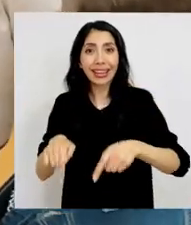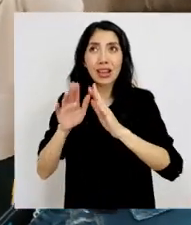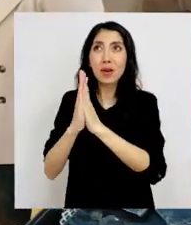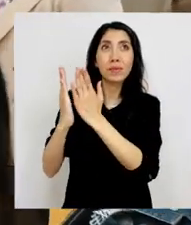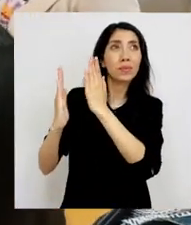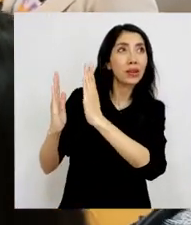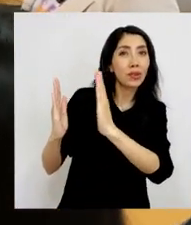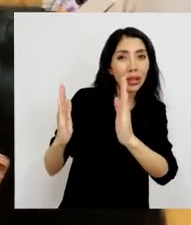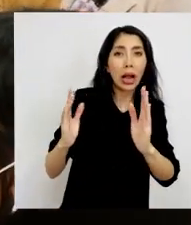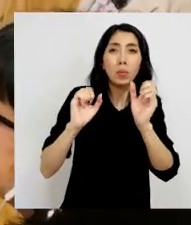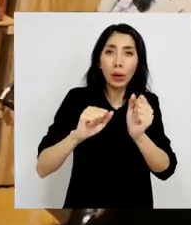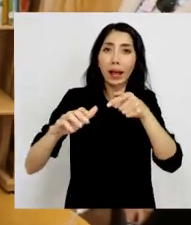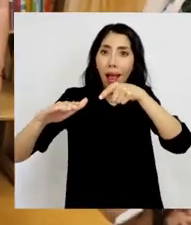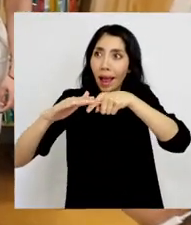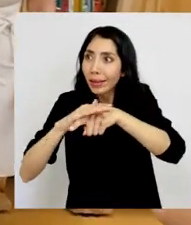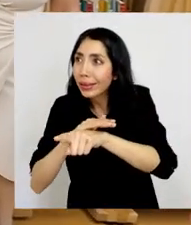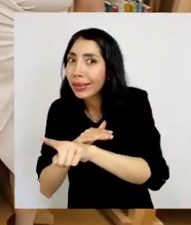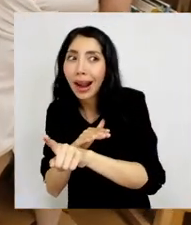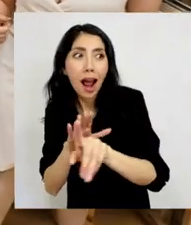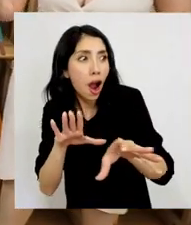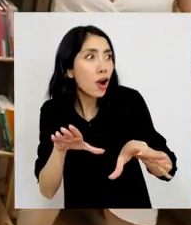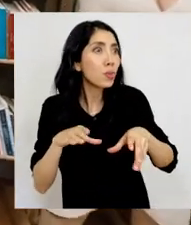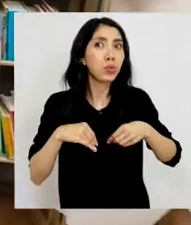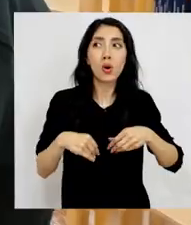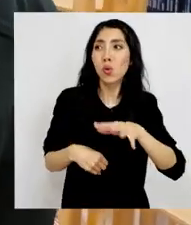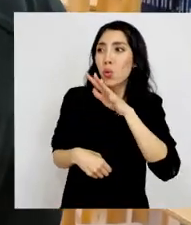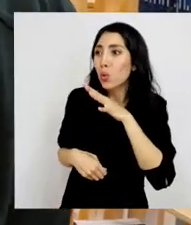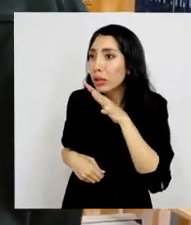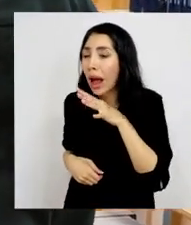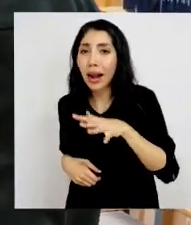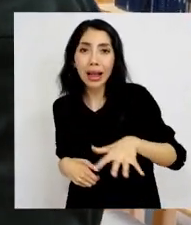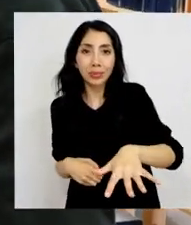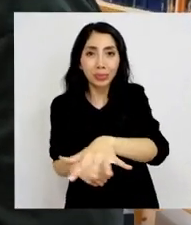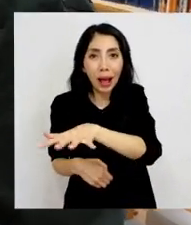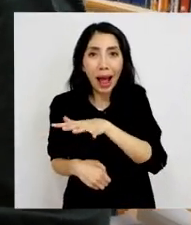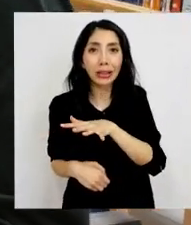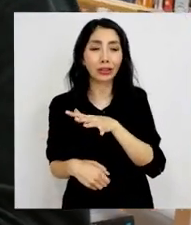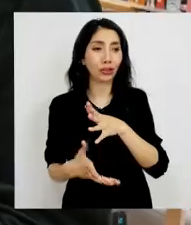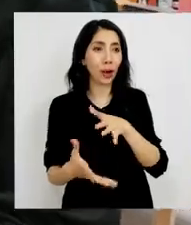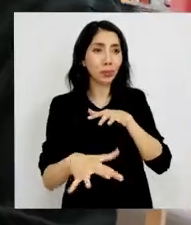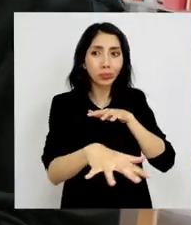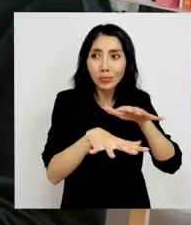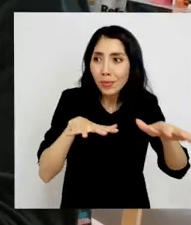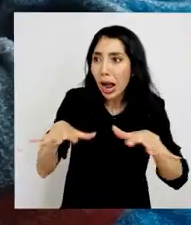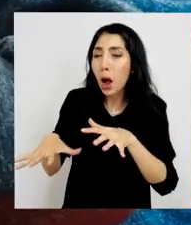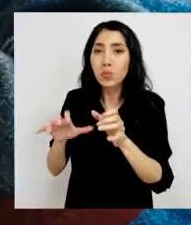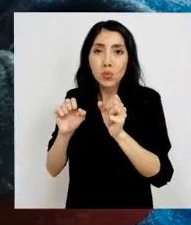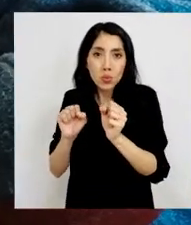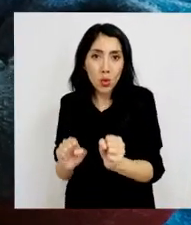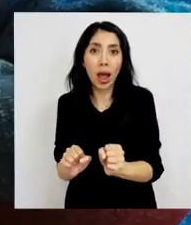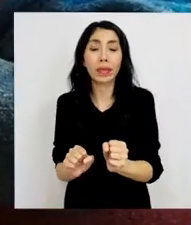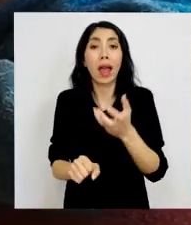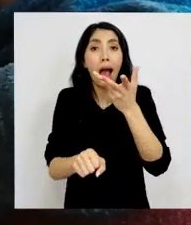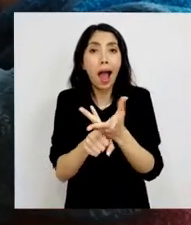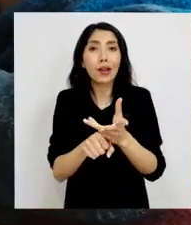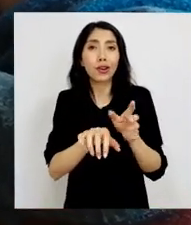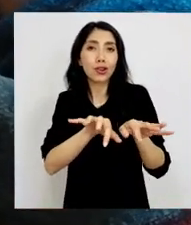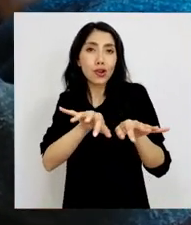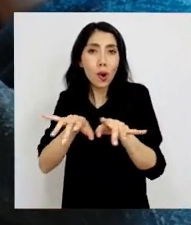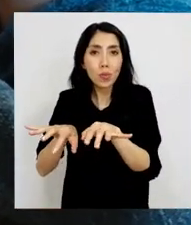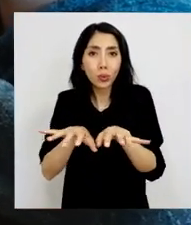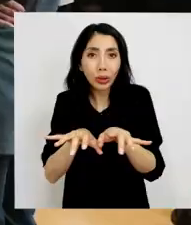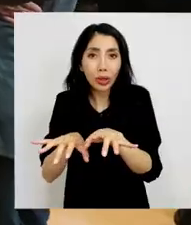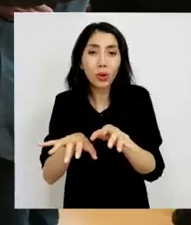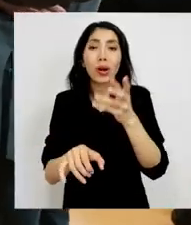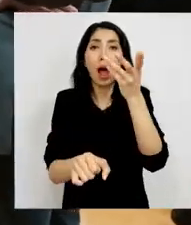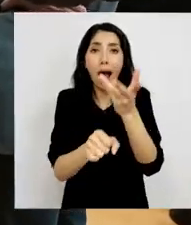involucrarse en este espacio, a apropiarse del espacio, a hacer uso de nuestras instalaciones. Tenemos computadores,